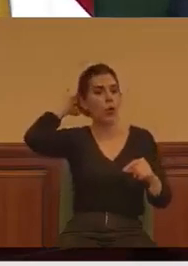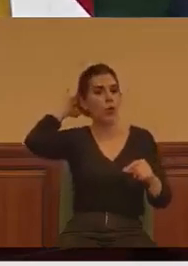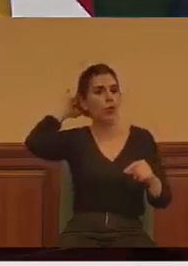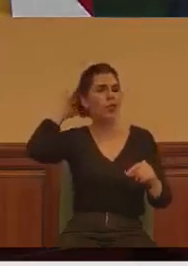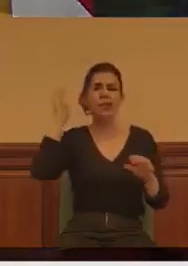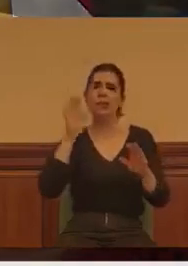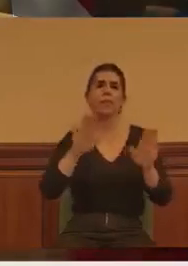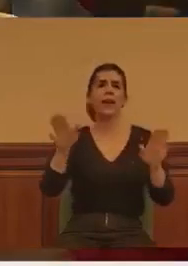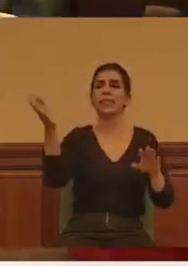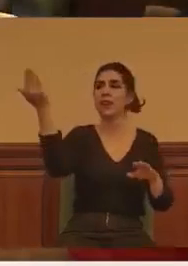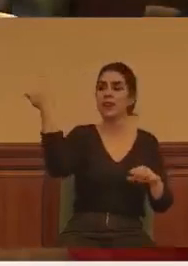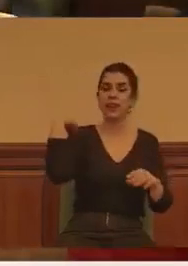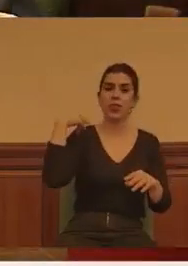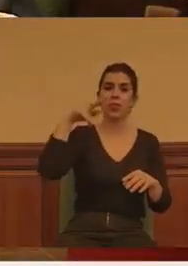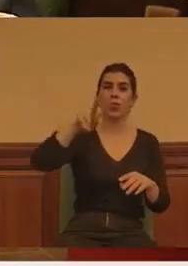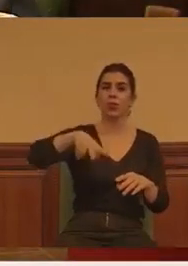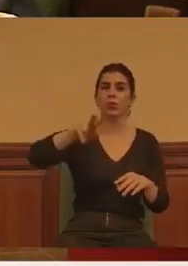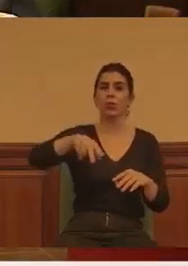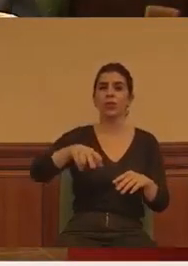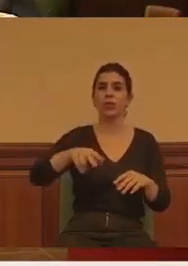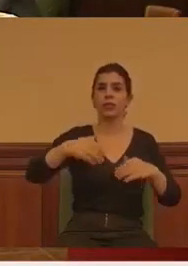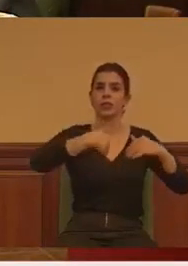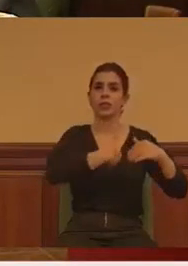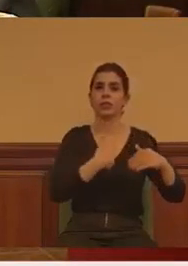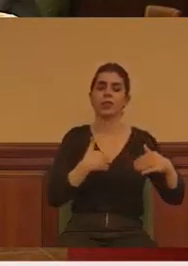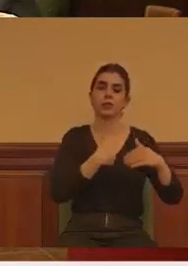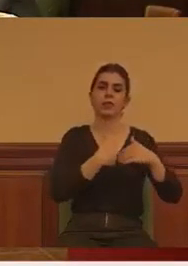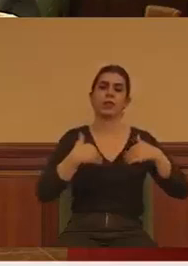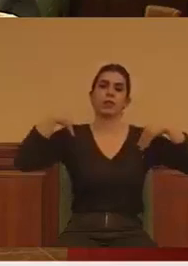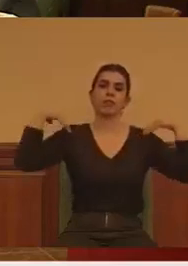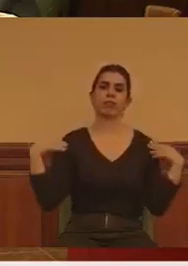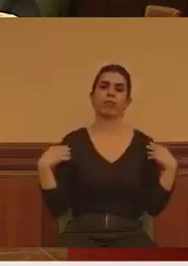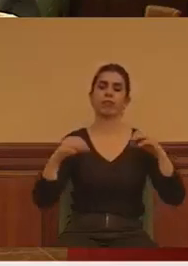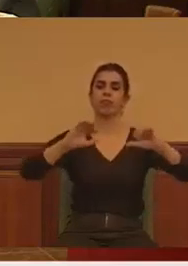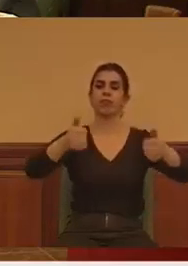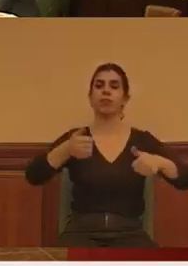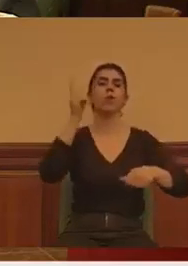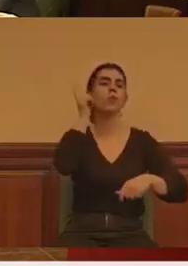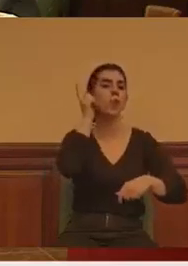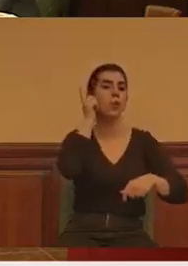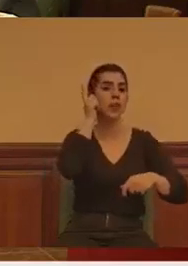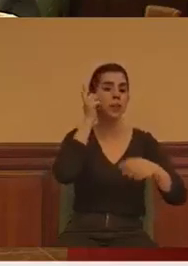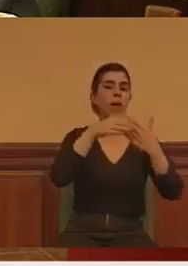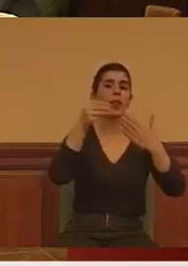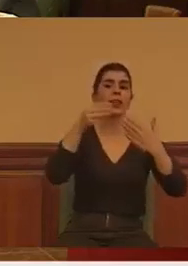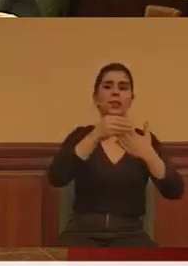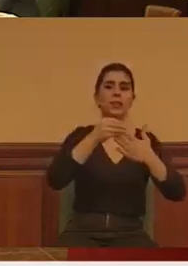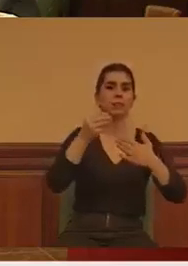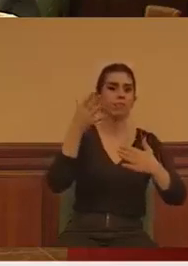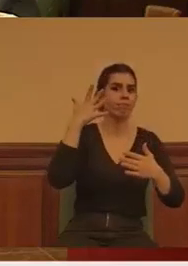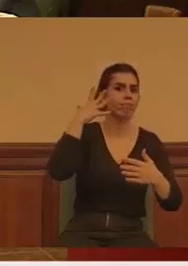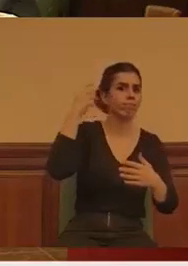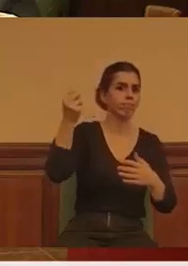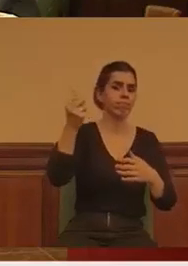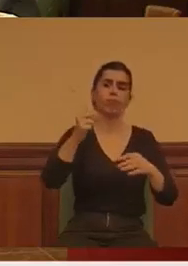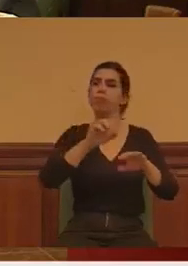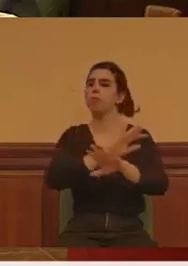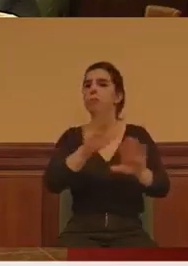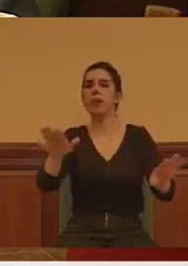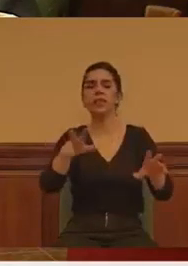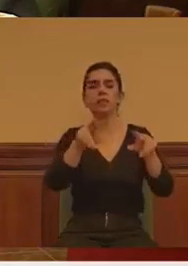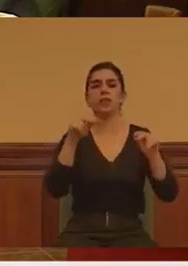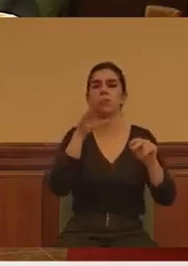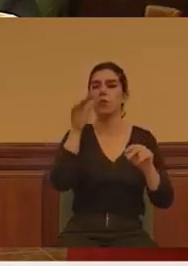escándalo, que ordenó quitar el móvil a los pacientes ante el alto número de ellos que rechazaban ser derivados al famoso